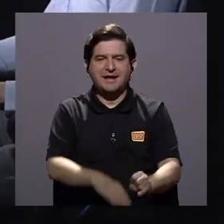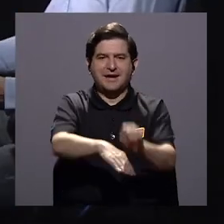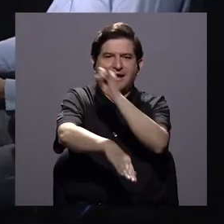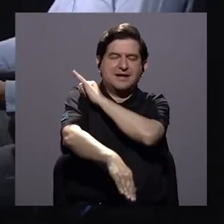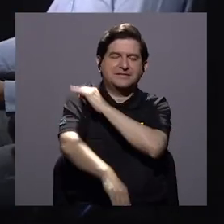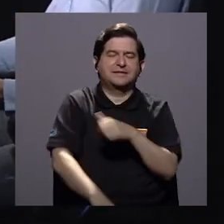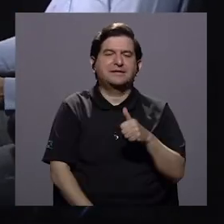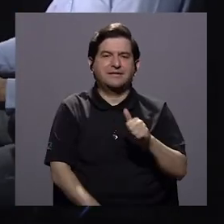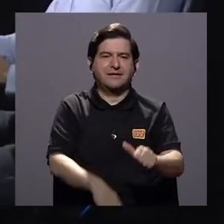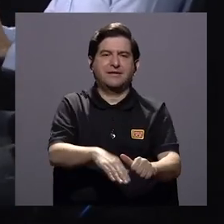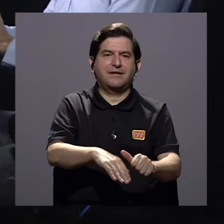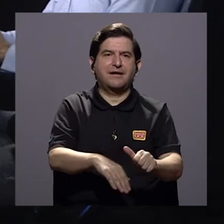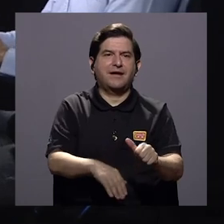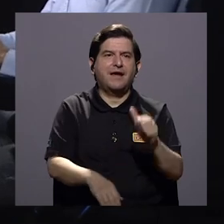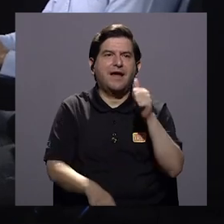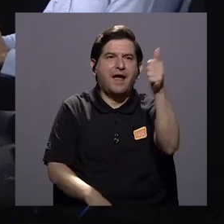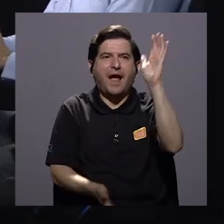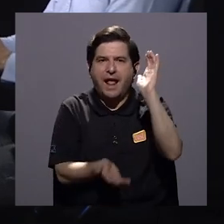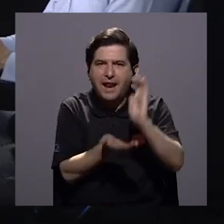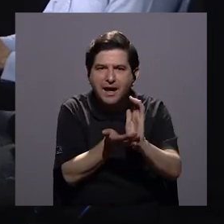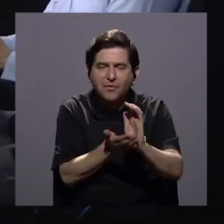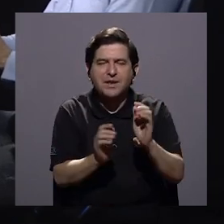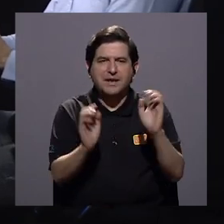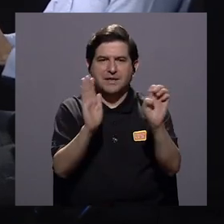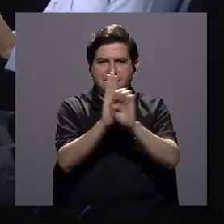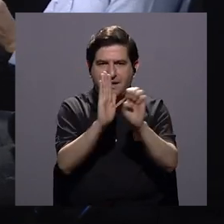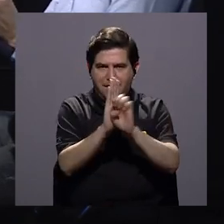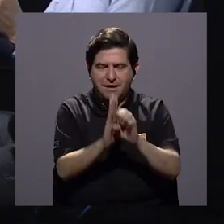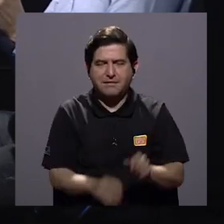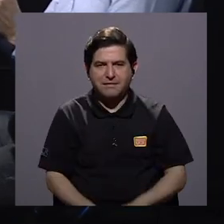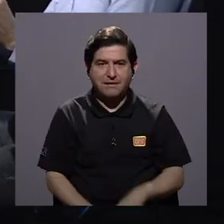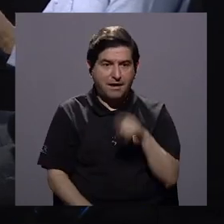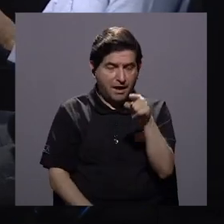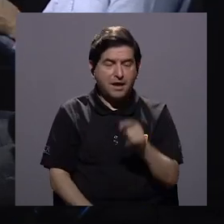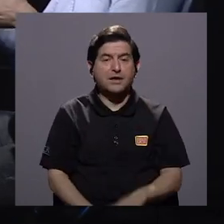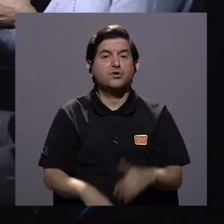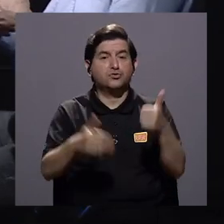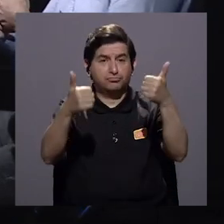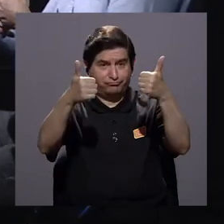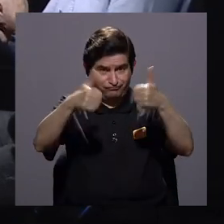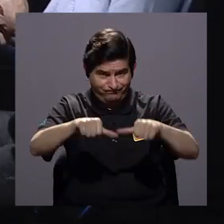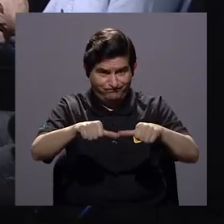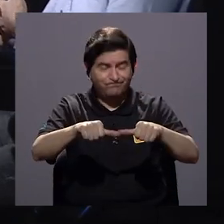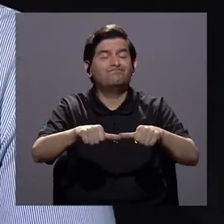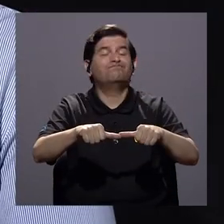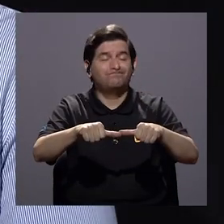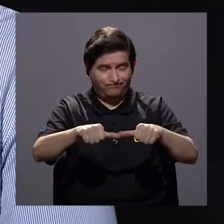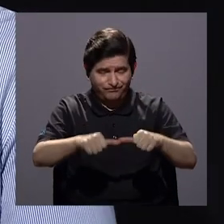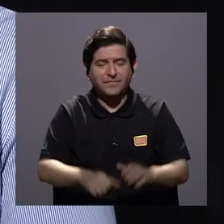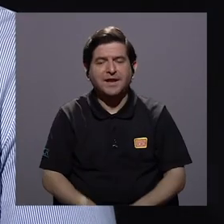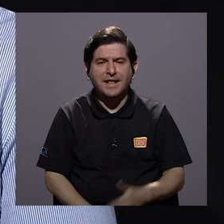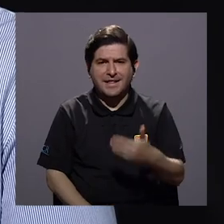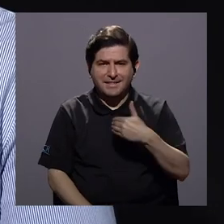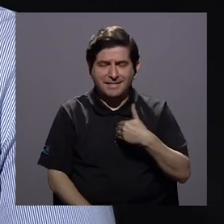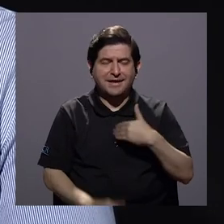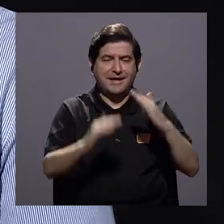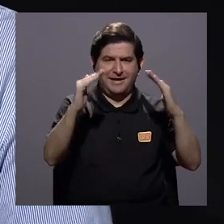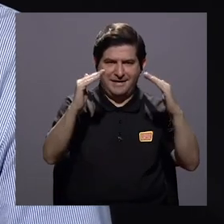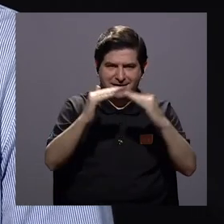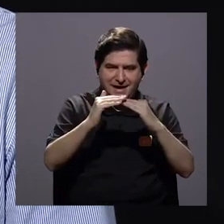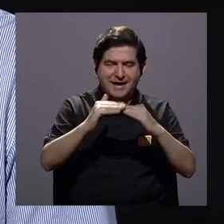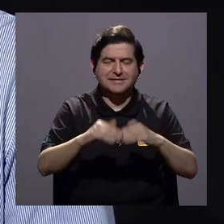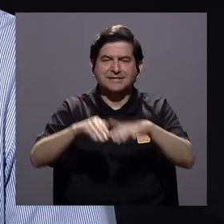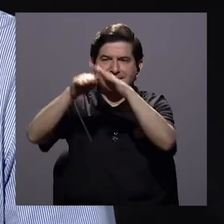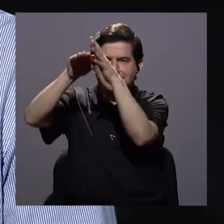Acerrí a la Juelita por poner ejemplos concretos son cantones que coinciden mucho en la presencia de